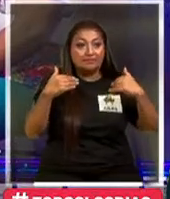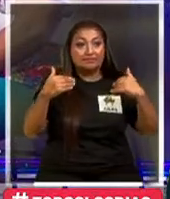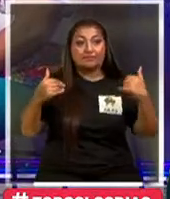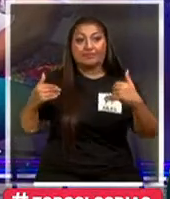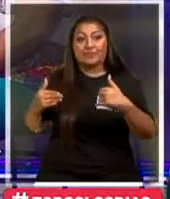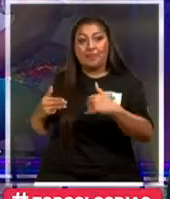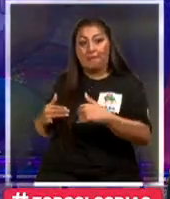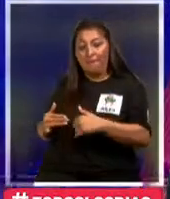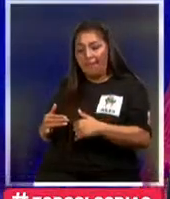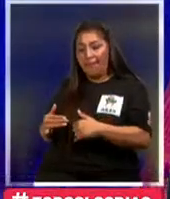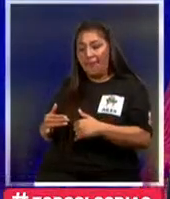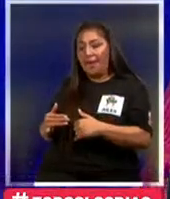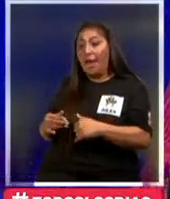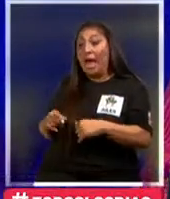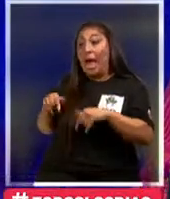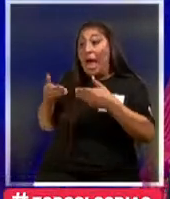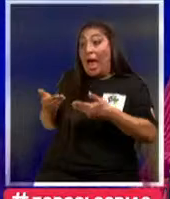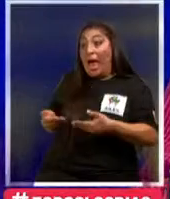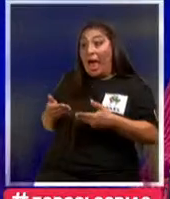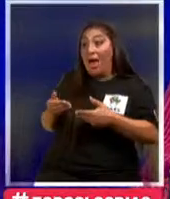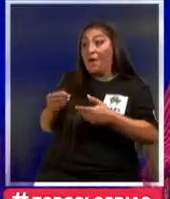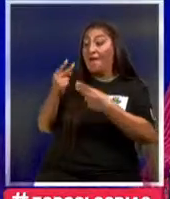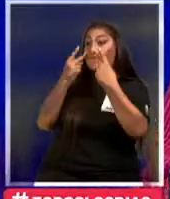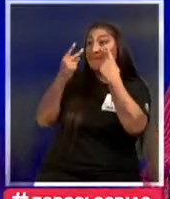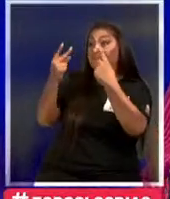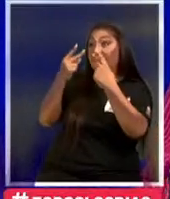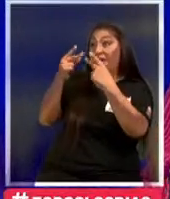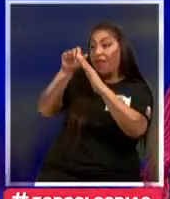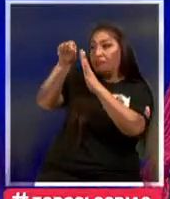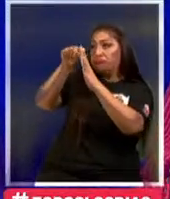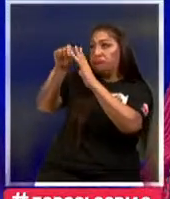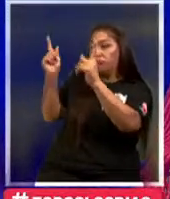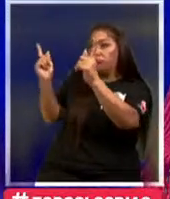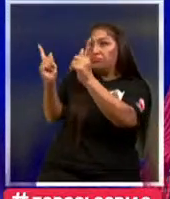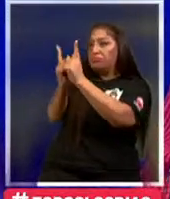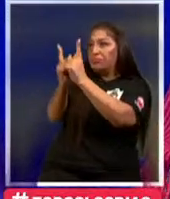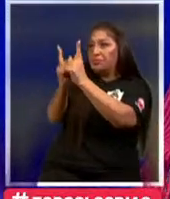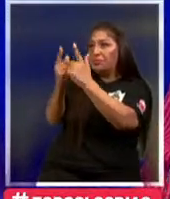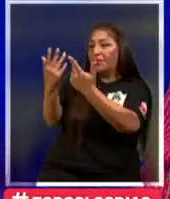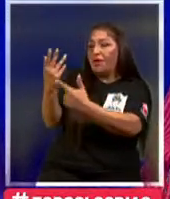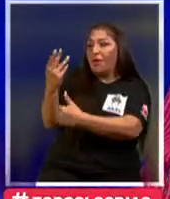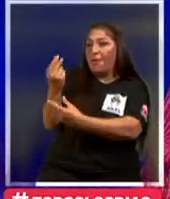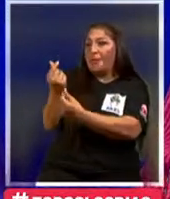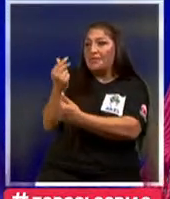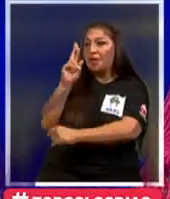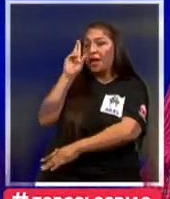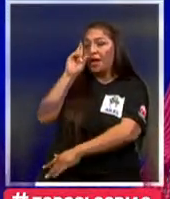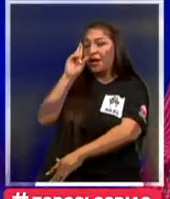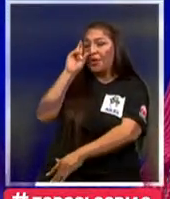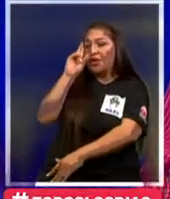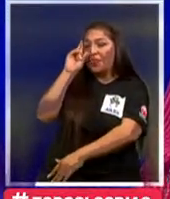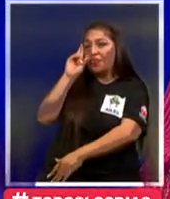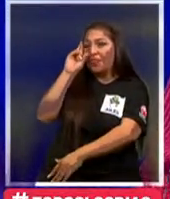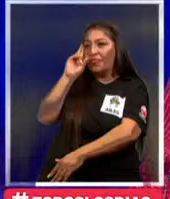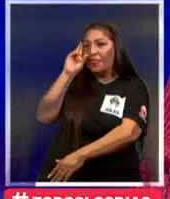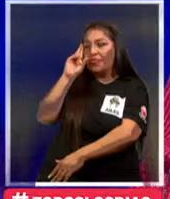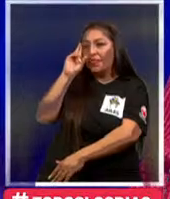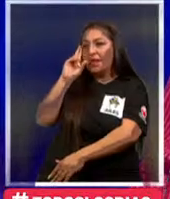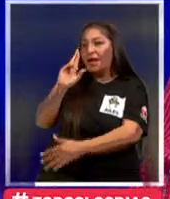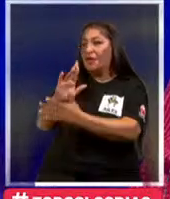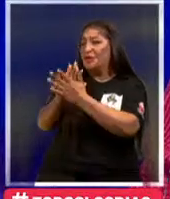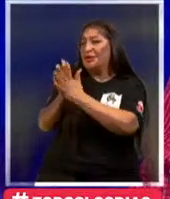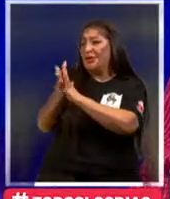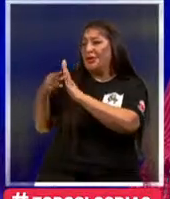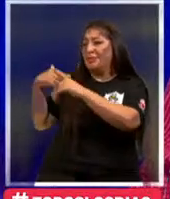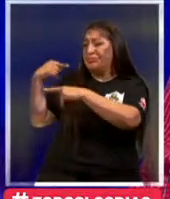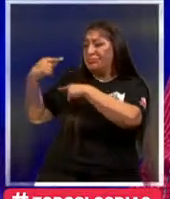Ver ahora Resumido Sí Es Recordar a lo mejor Todo lo que Lo que